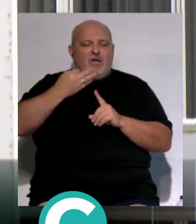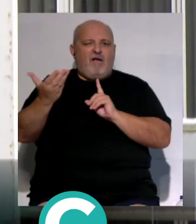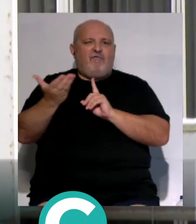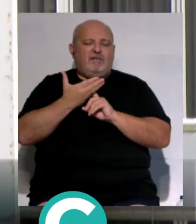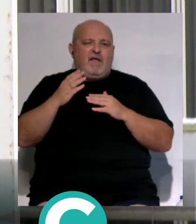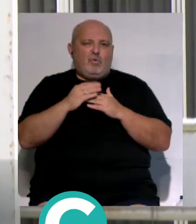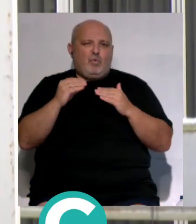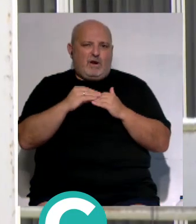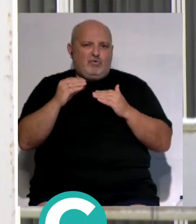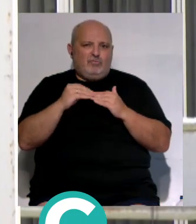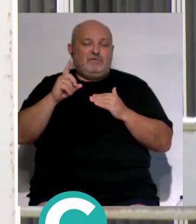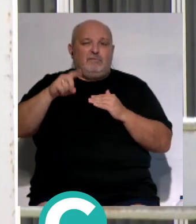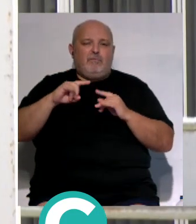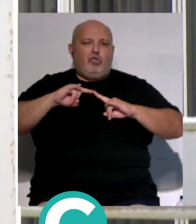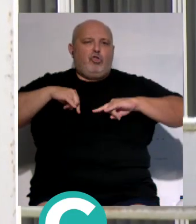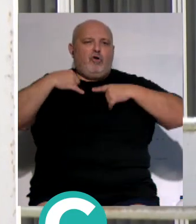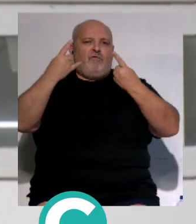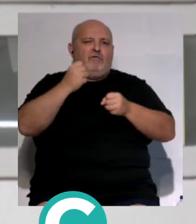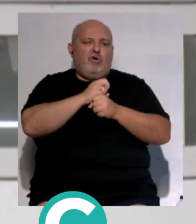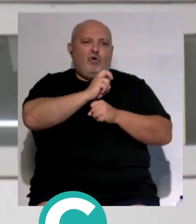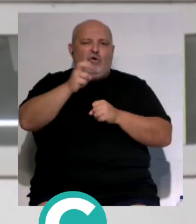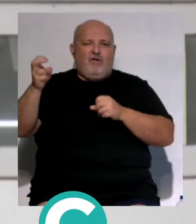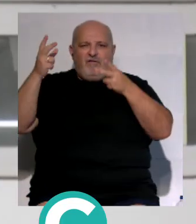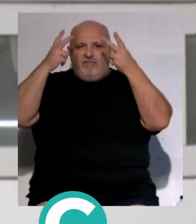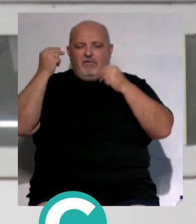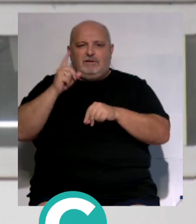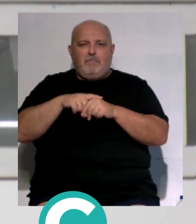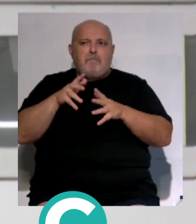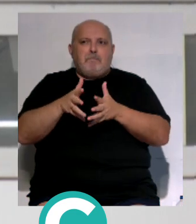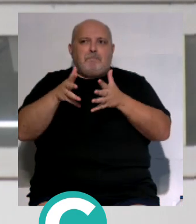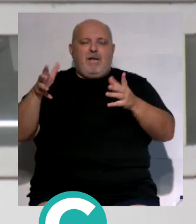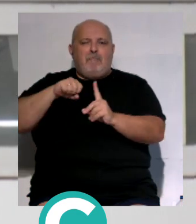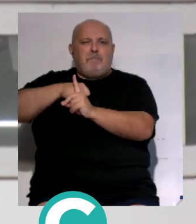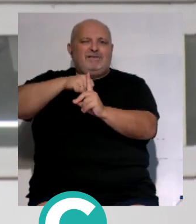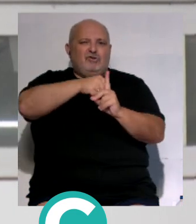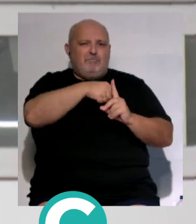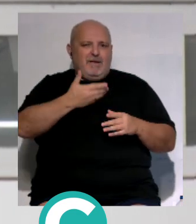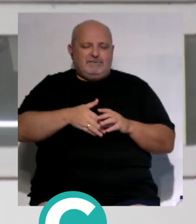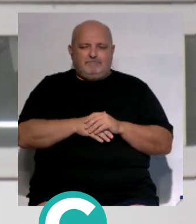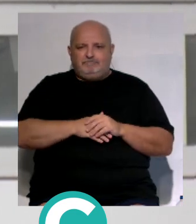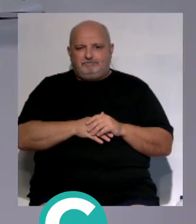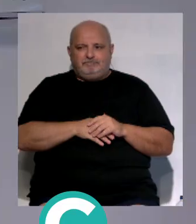seguridad del paciente y sobrecarga al personal de enfermería a tiempo que aumenta su presión asistencial.